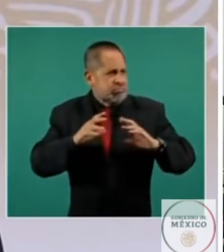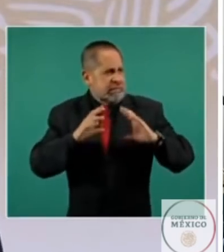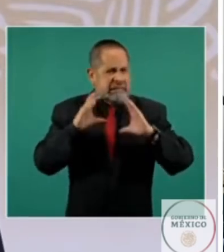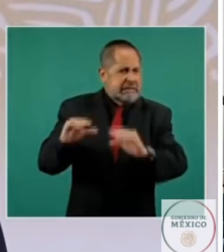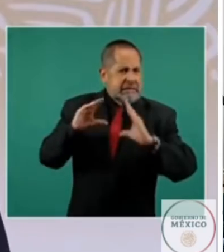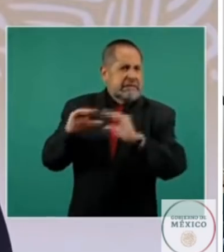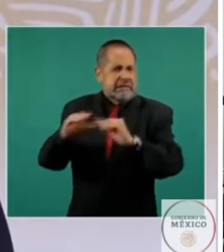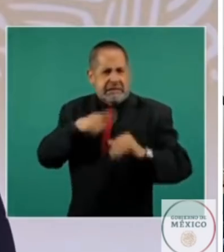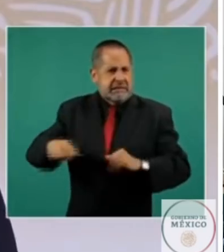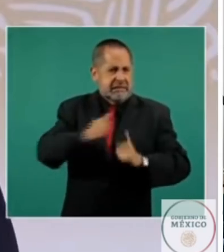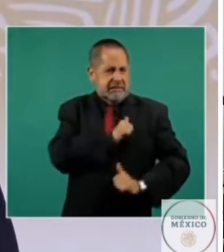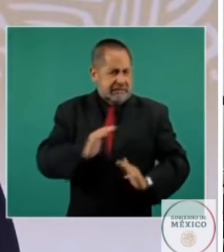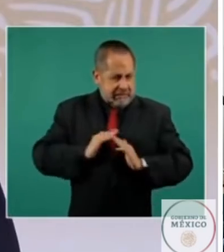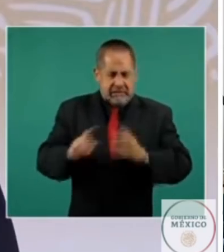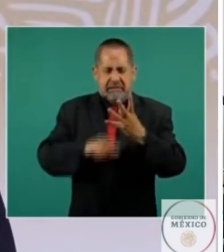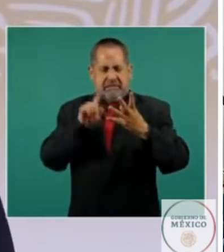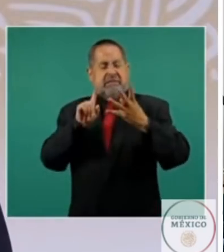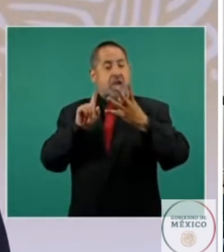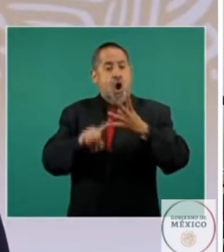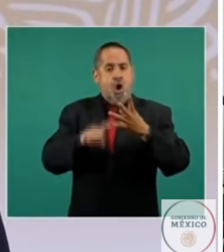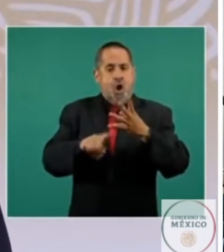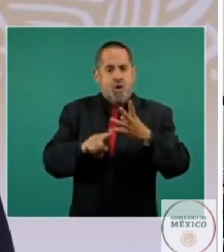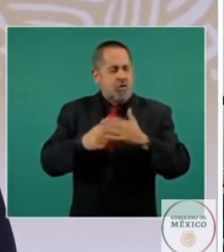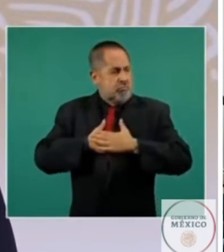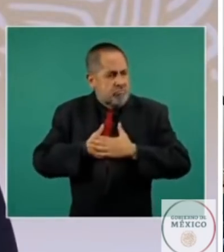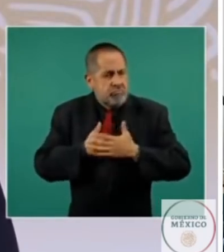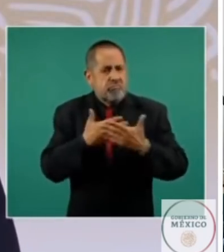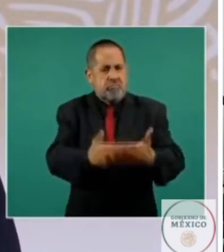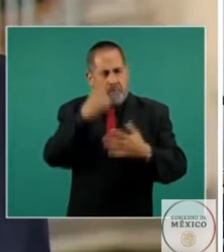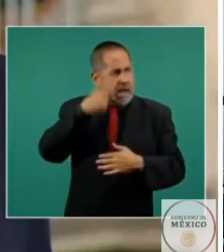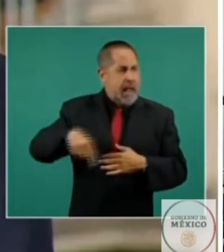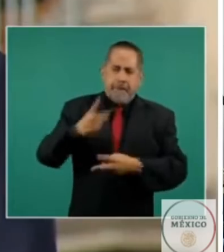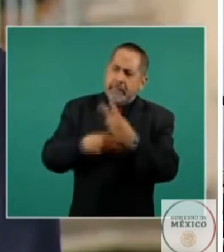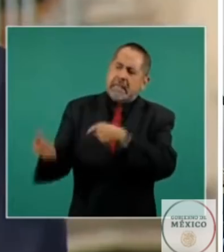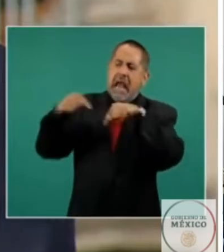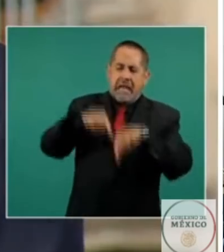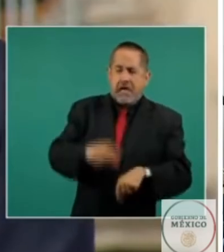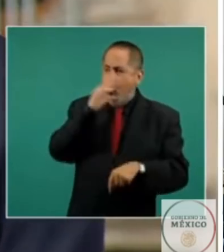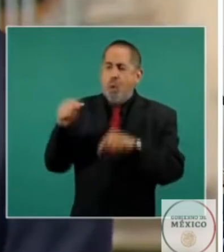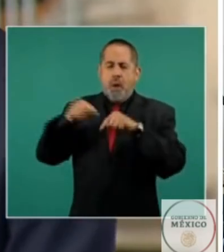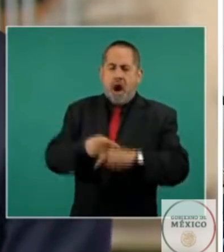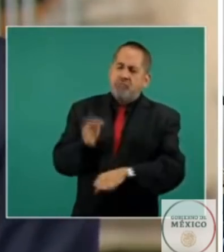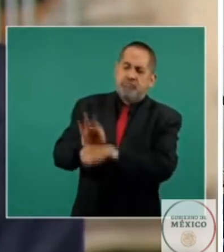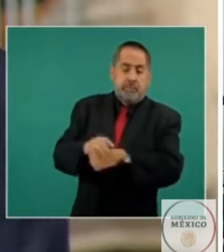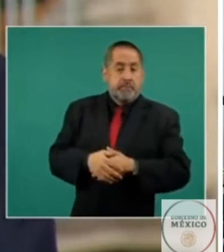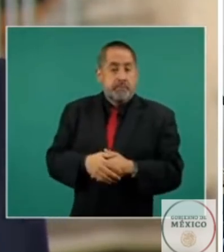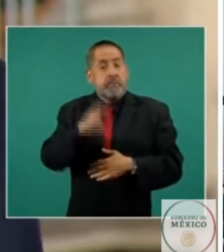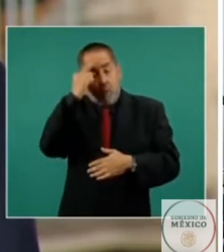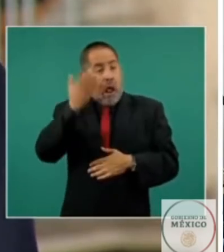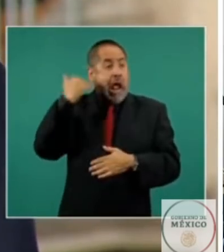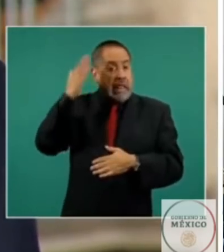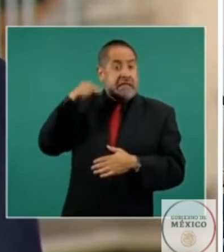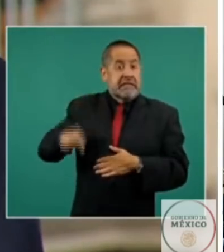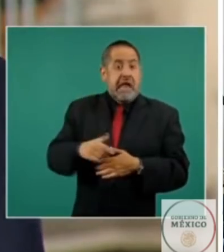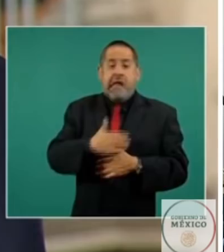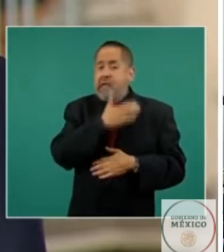Irma y Joaquina Vanegas que ofrecieron su casa como campamento el paso de Fidel y sus compañeros por México